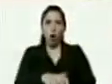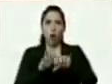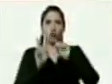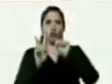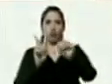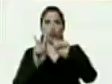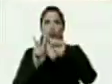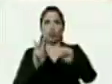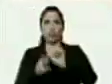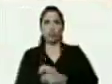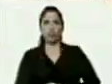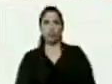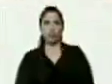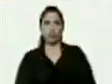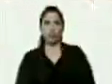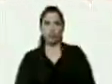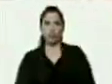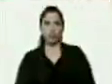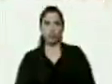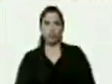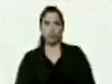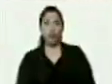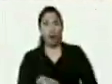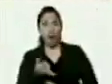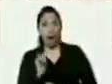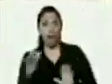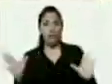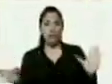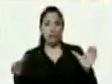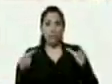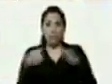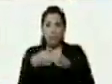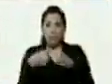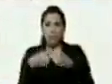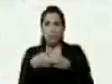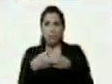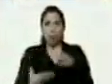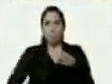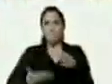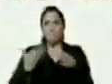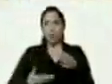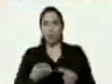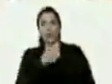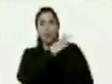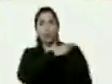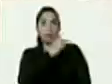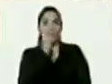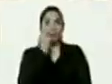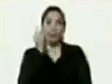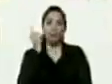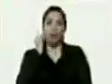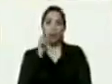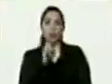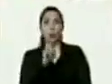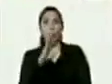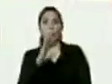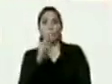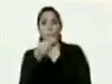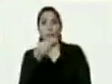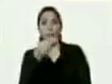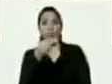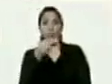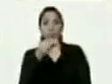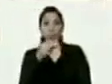contamos con un equipo importante de jefas y jefas de VCH que hacen un compromiso